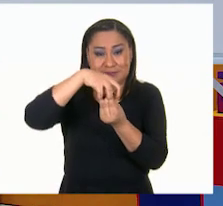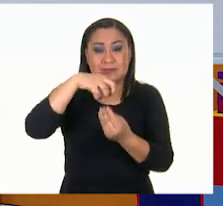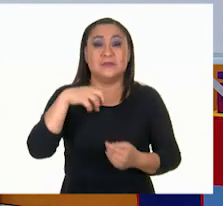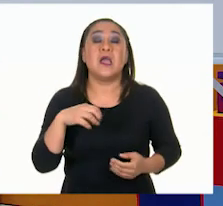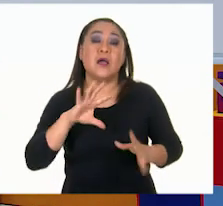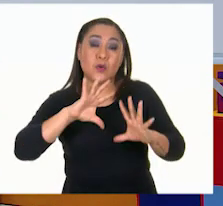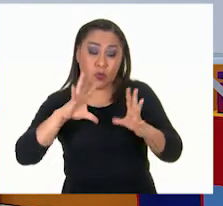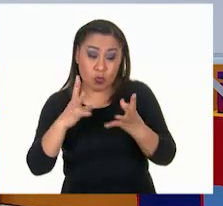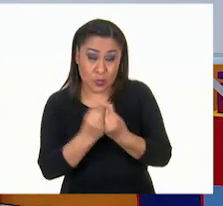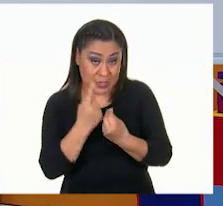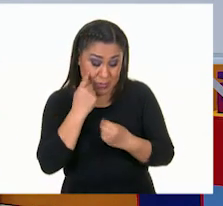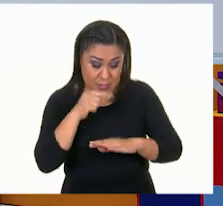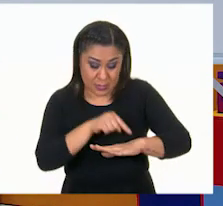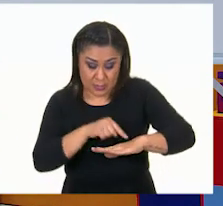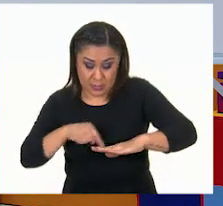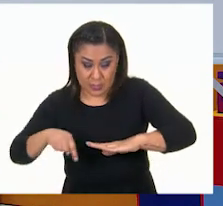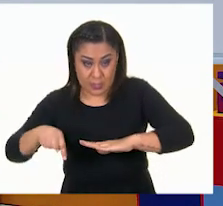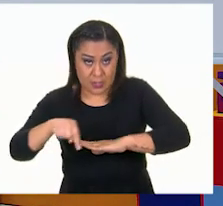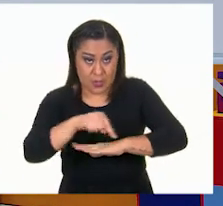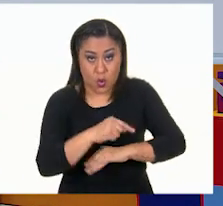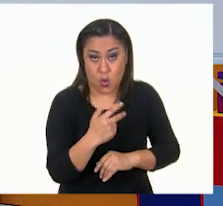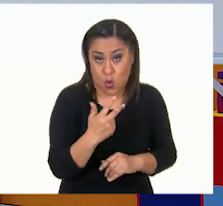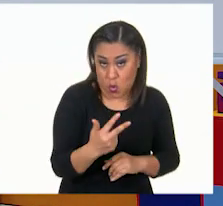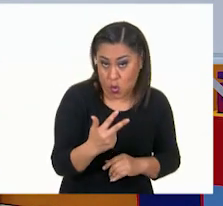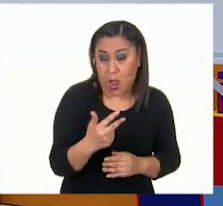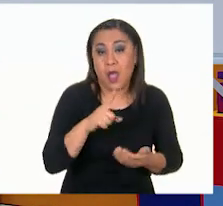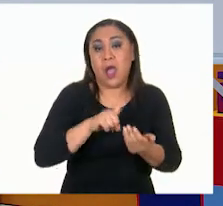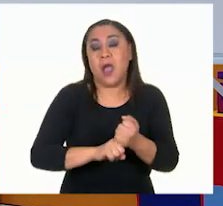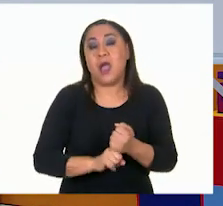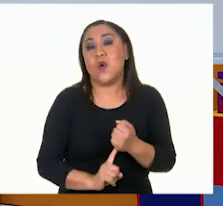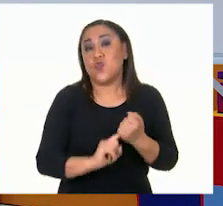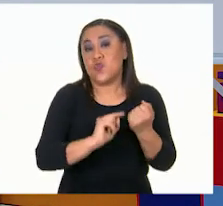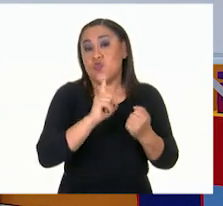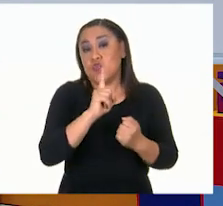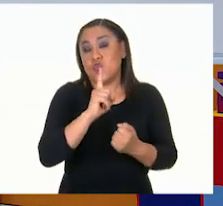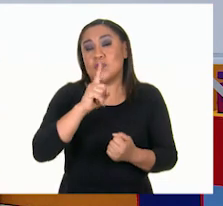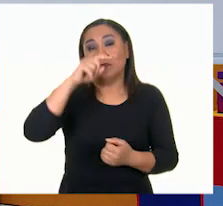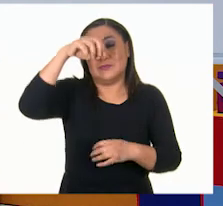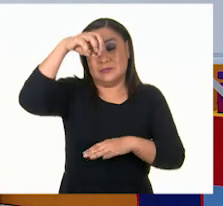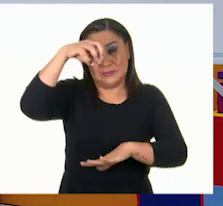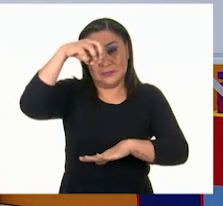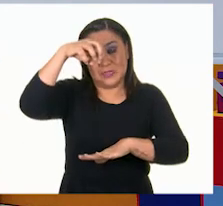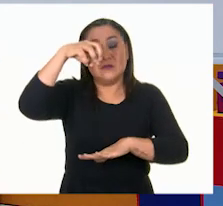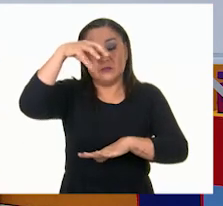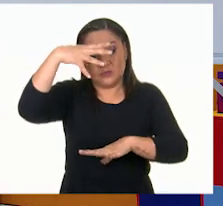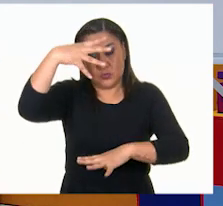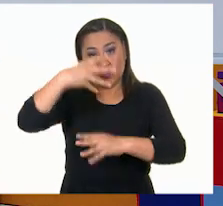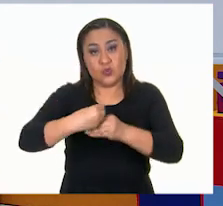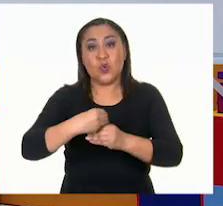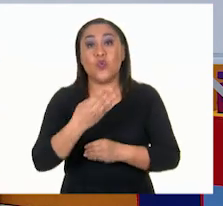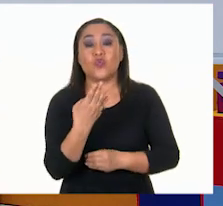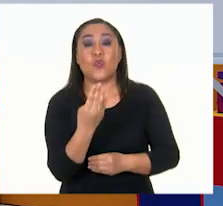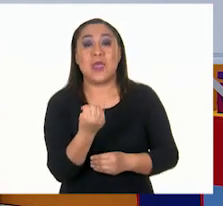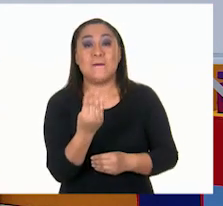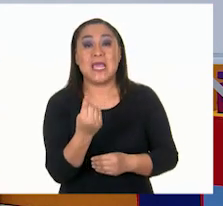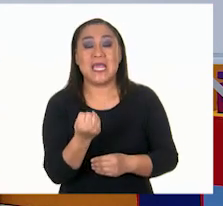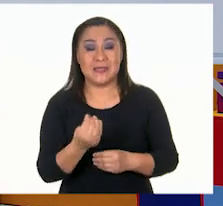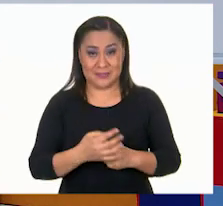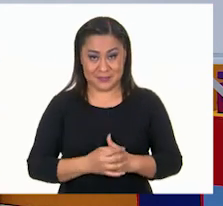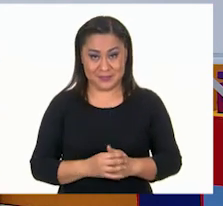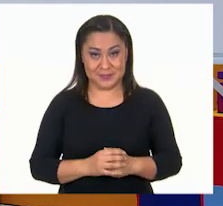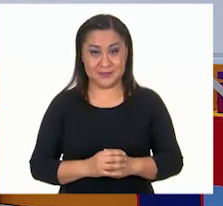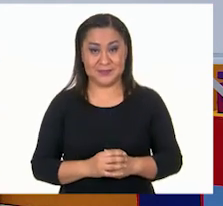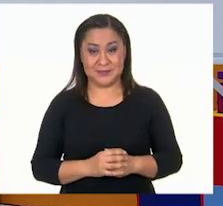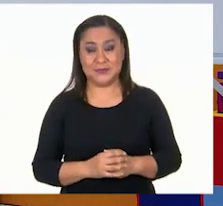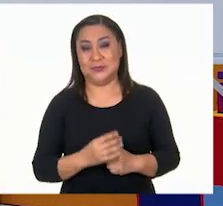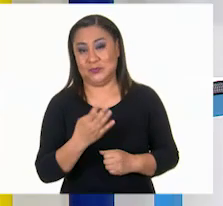Tengo ocho en la base y arriba tengo una. Entonces, ¿cuántos tengo en total? Son nueve. Son nueve, ¿verdad? Nueve